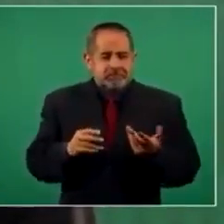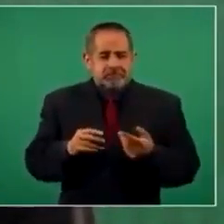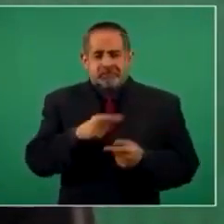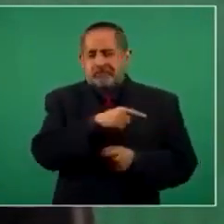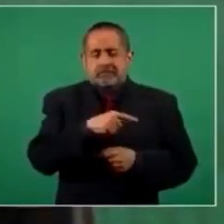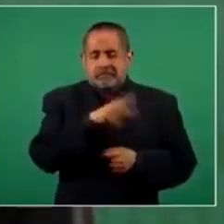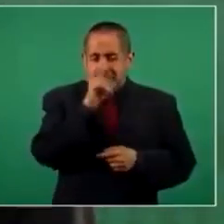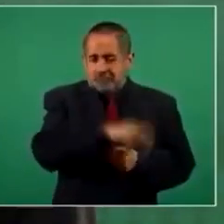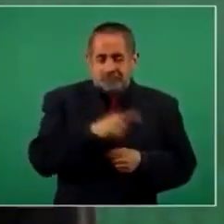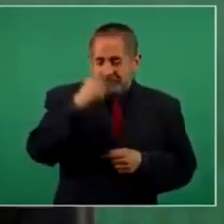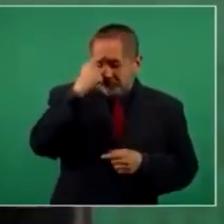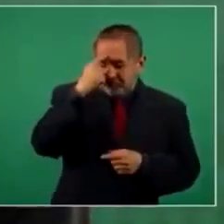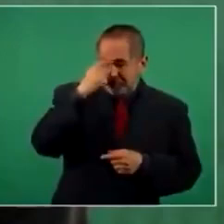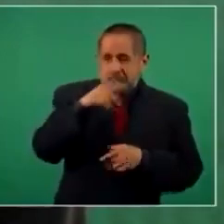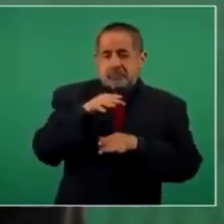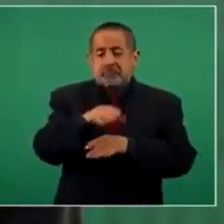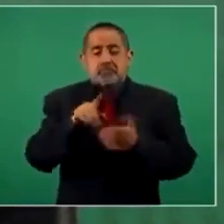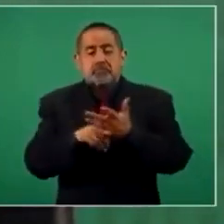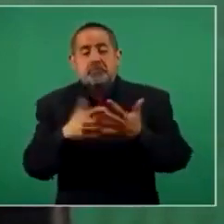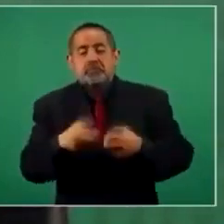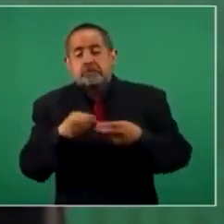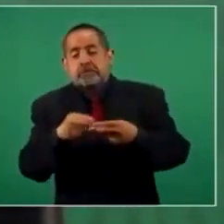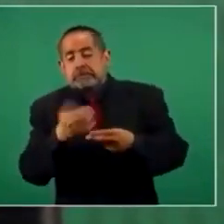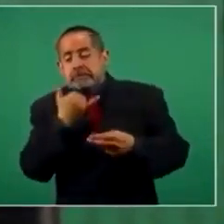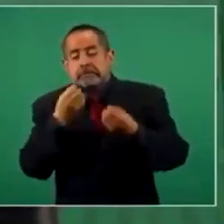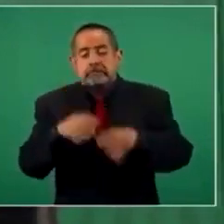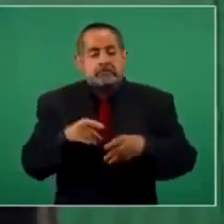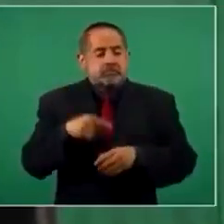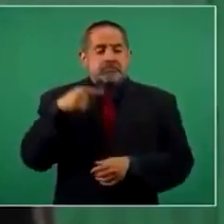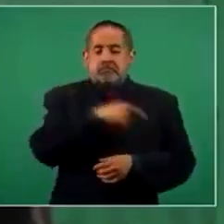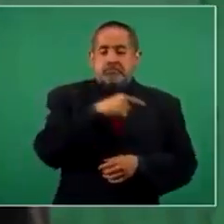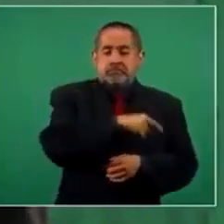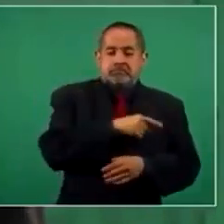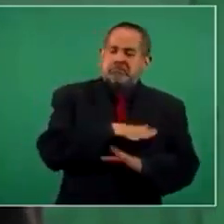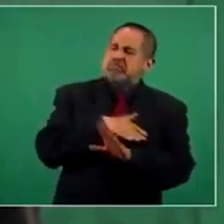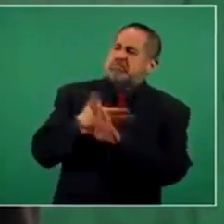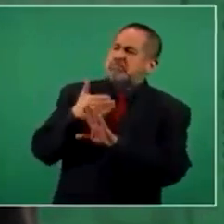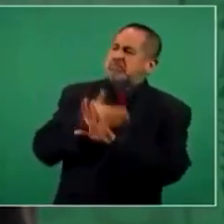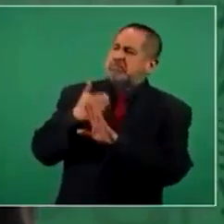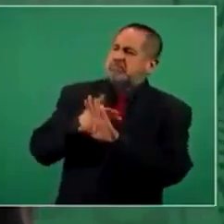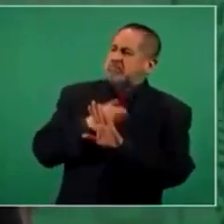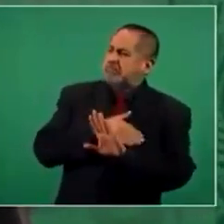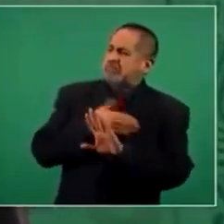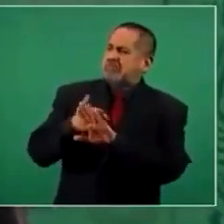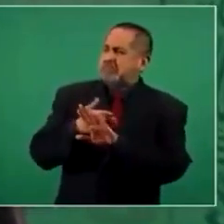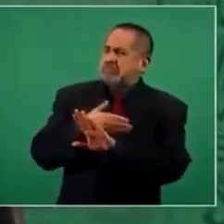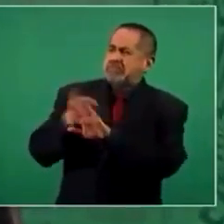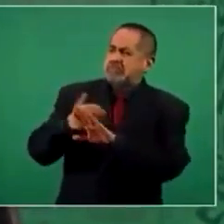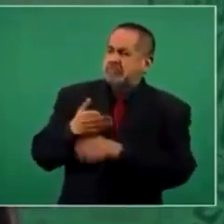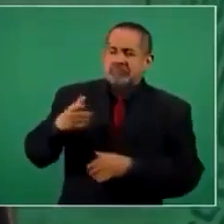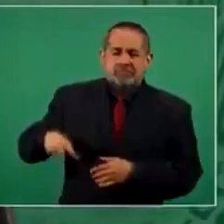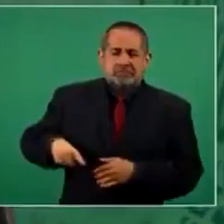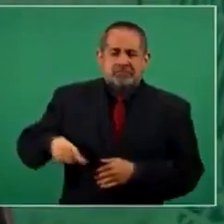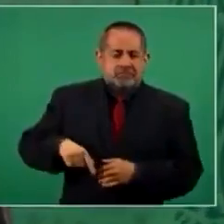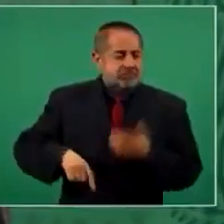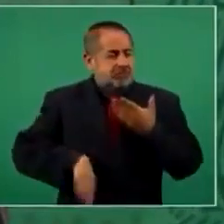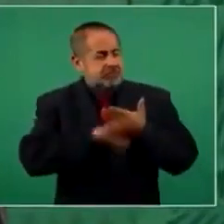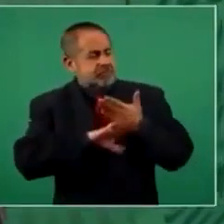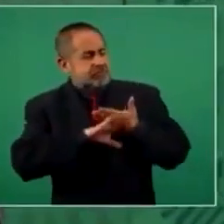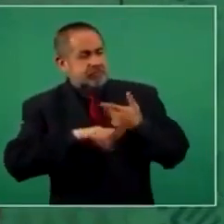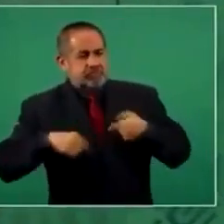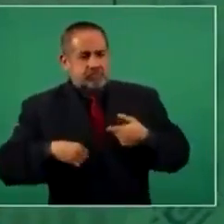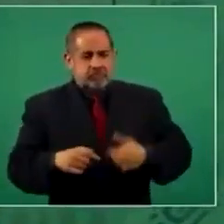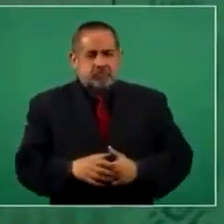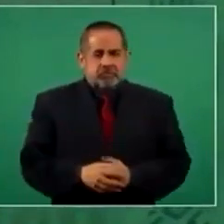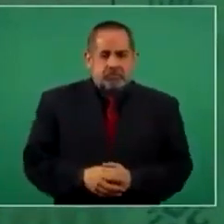técnicos de la empresa, lo que les interesa es atacar al gobierno que yo represento. Pero en este caso no hay